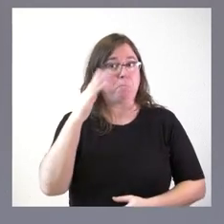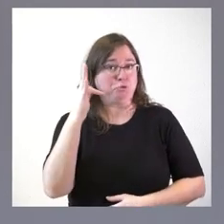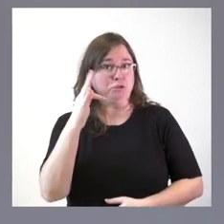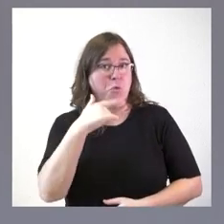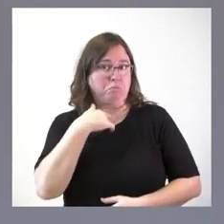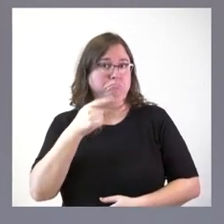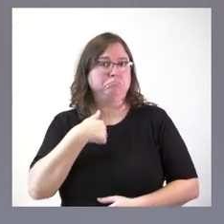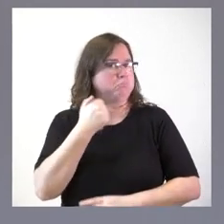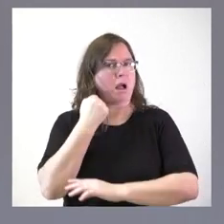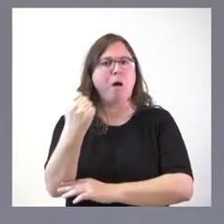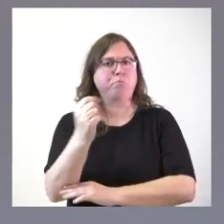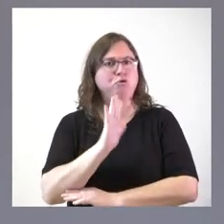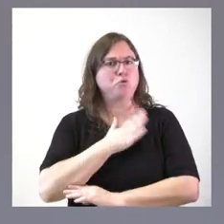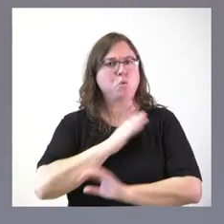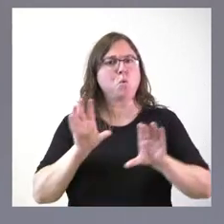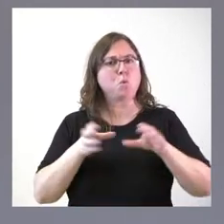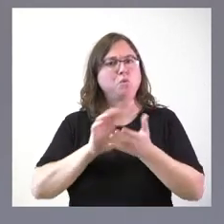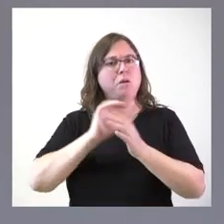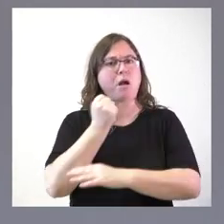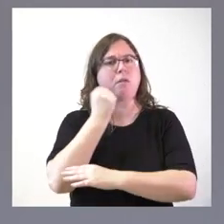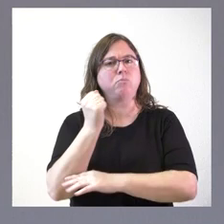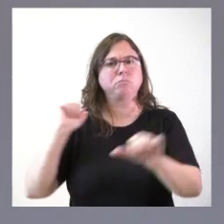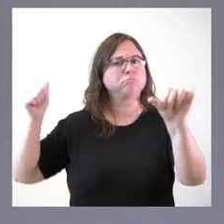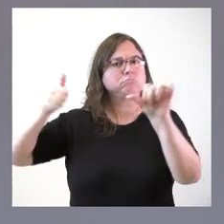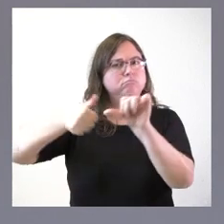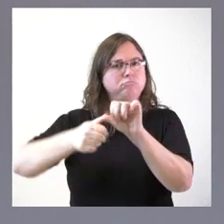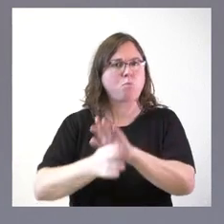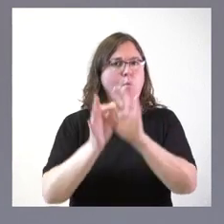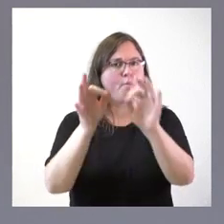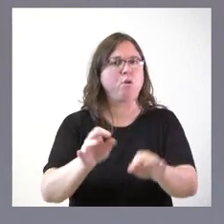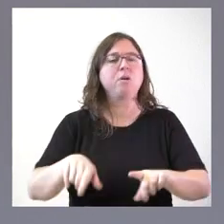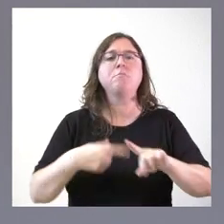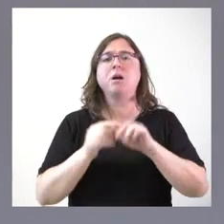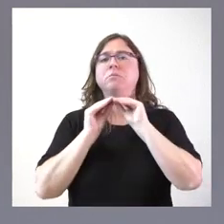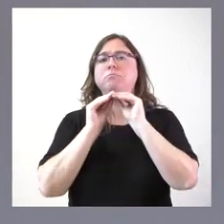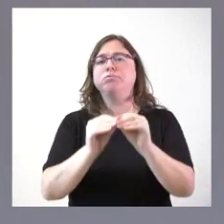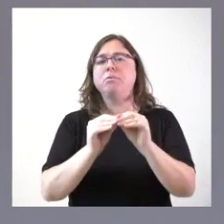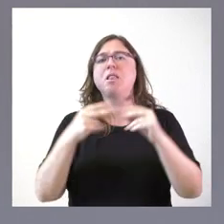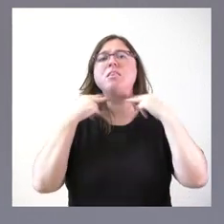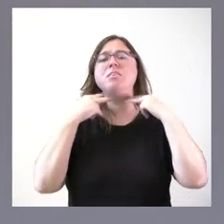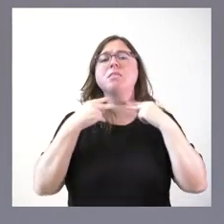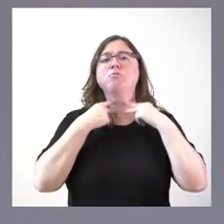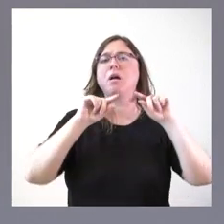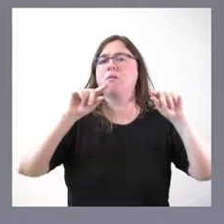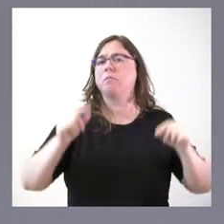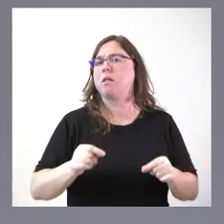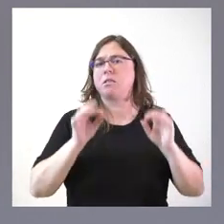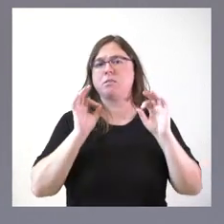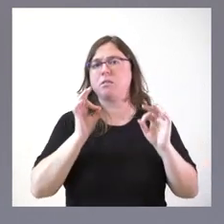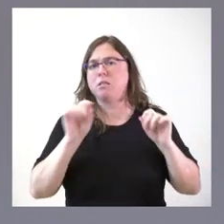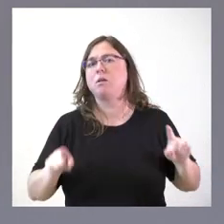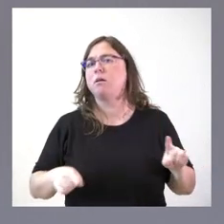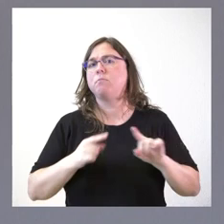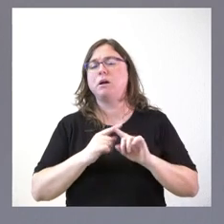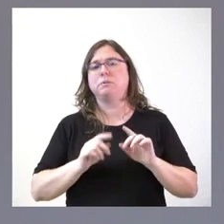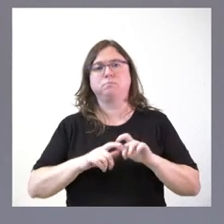apoyo de la Junta de Castilla y León, esto es lo que hemos hecho siempre y, lógicamente, la institución de la Diputación Provincial va en esa dirección y, como tal, lo